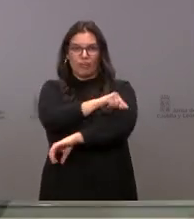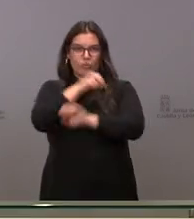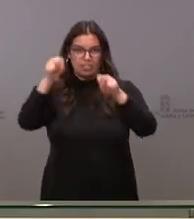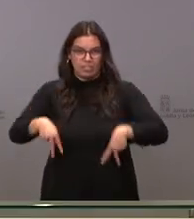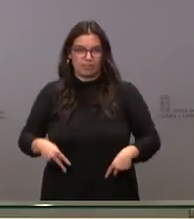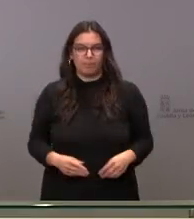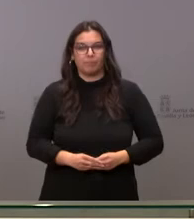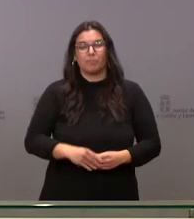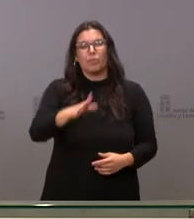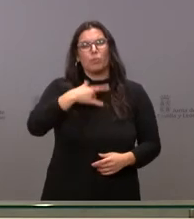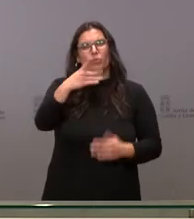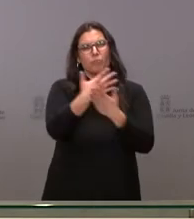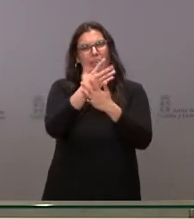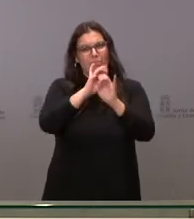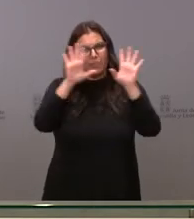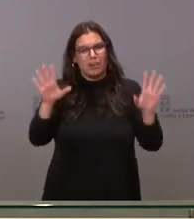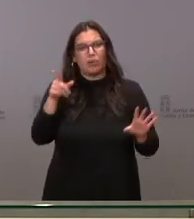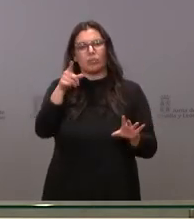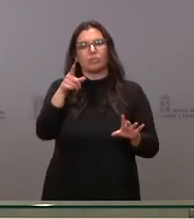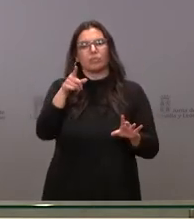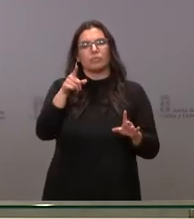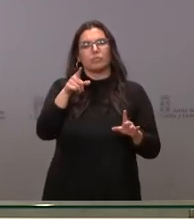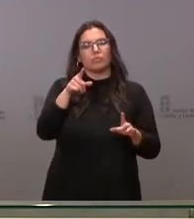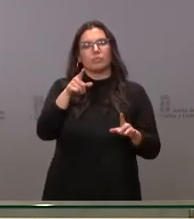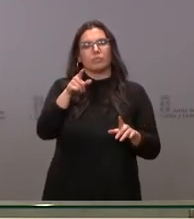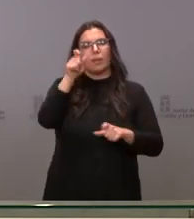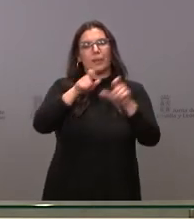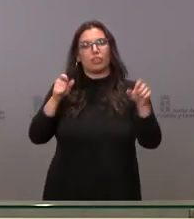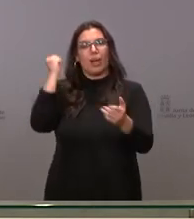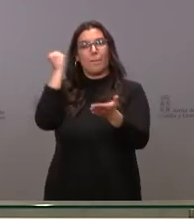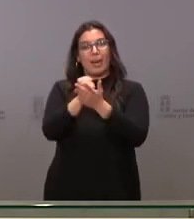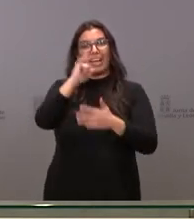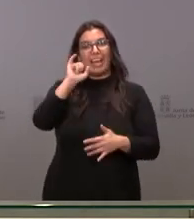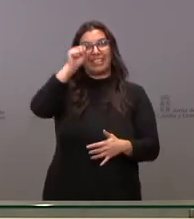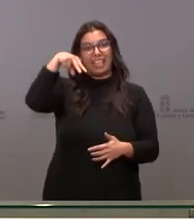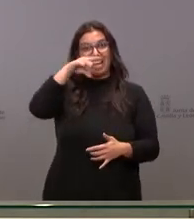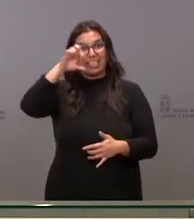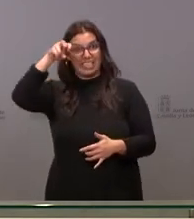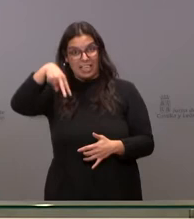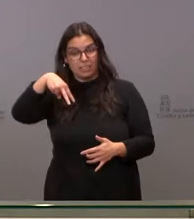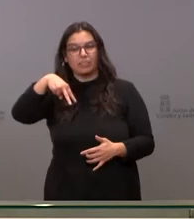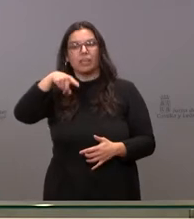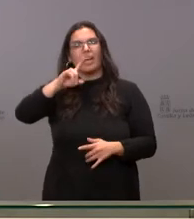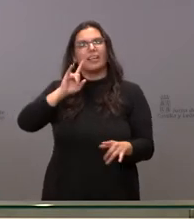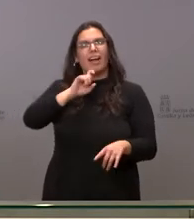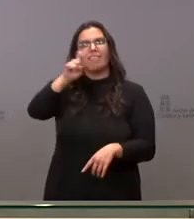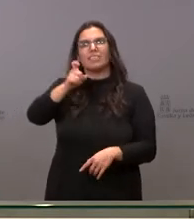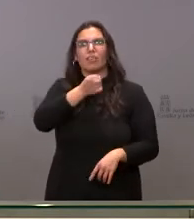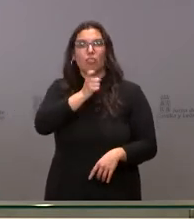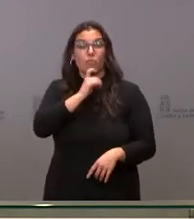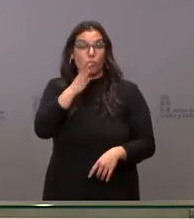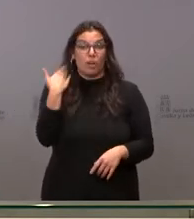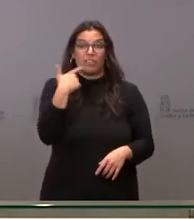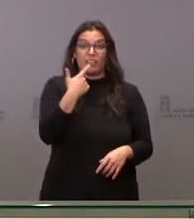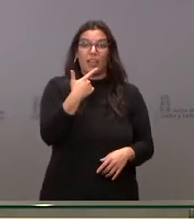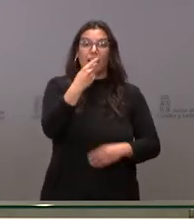No sé si nos puede aclarar un poco más cómo va a ser ese llamamiento a los vacunados con Janssen, porque sí que se especificó que se iba a articular a través de